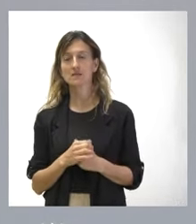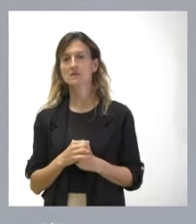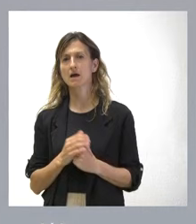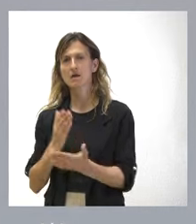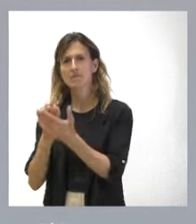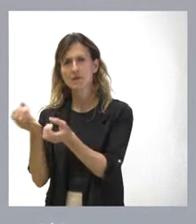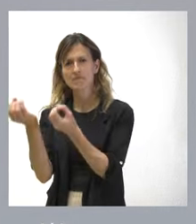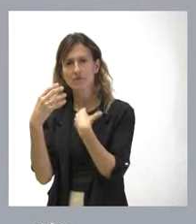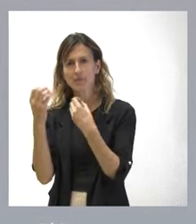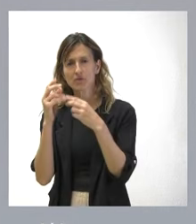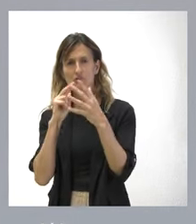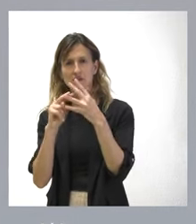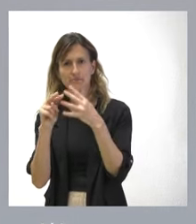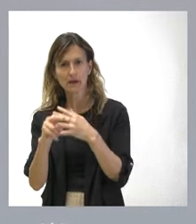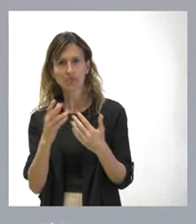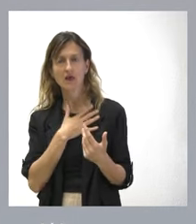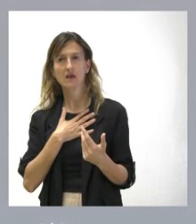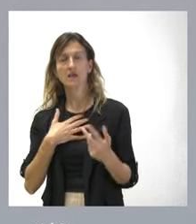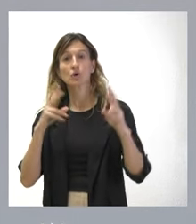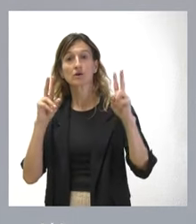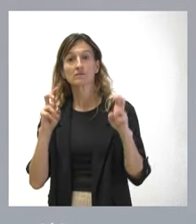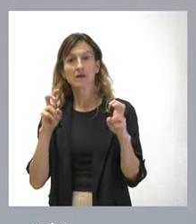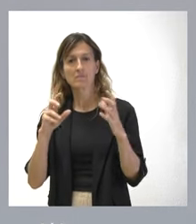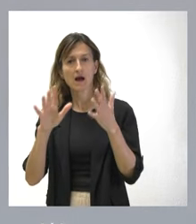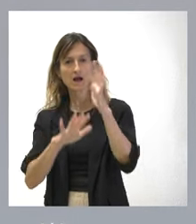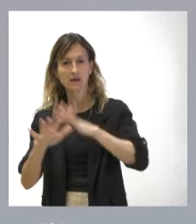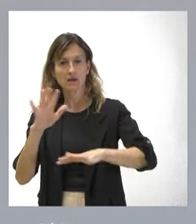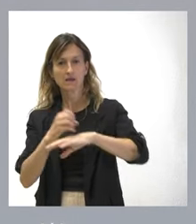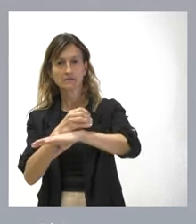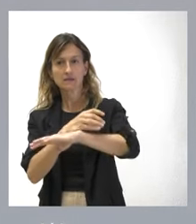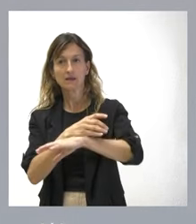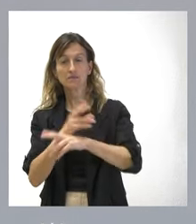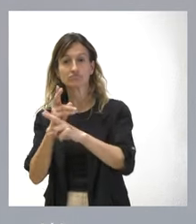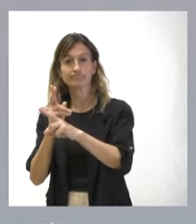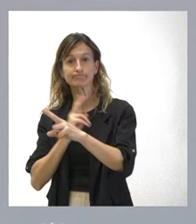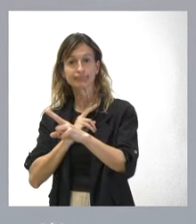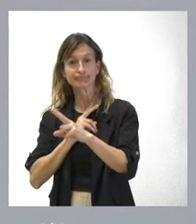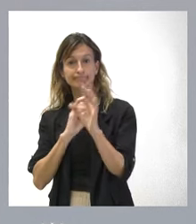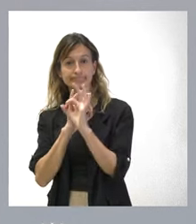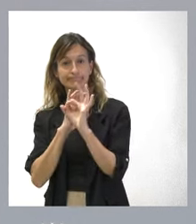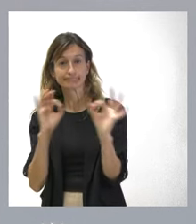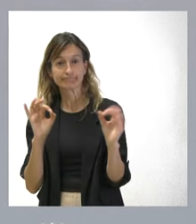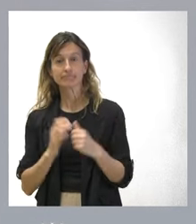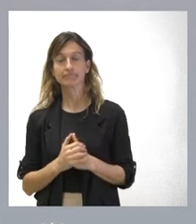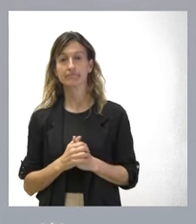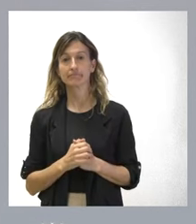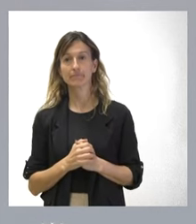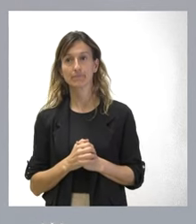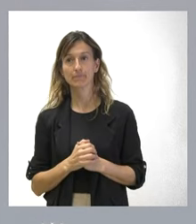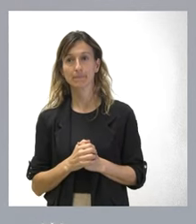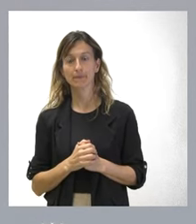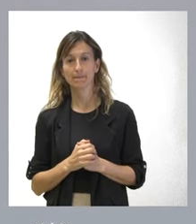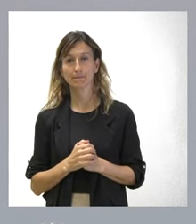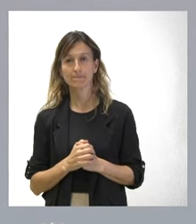información, transparencia sobre el asunto del caos ferroviario. No se nos está ofreciendo ninguna información a esta